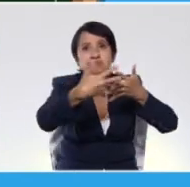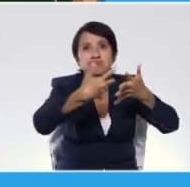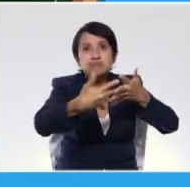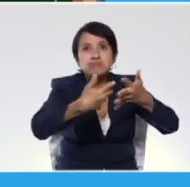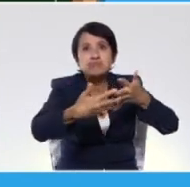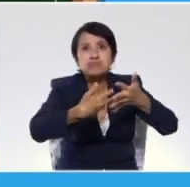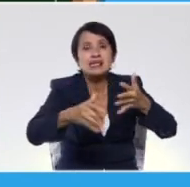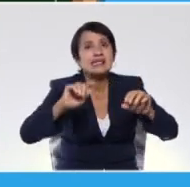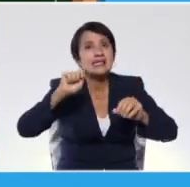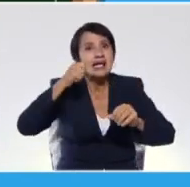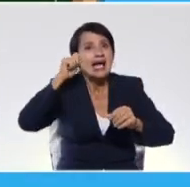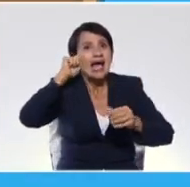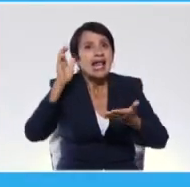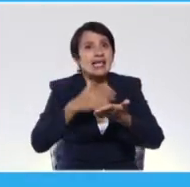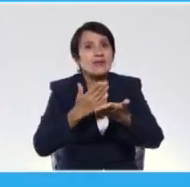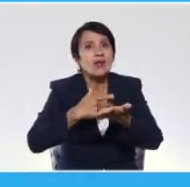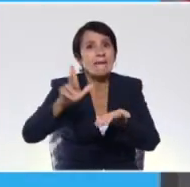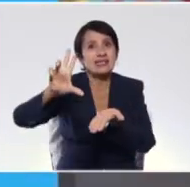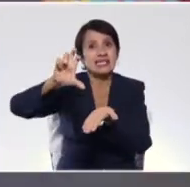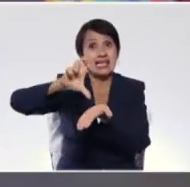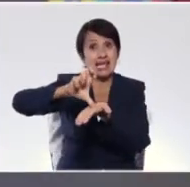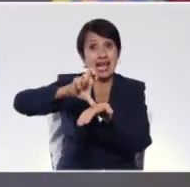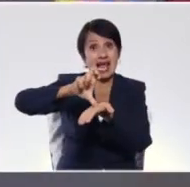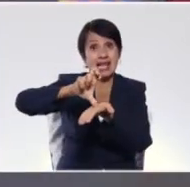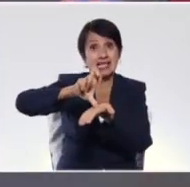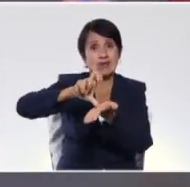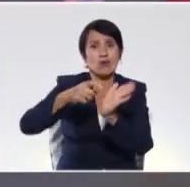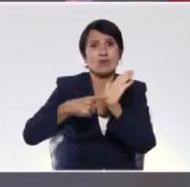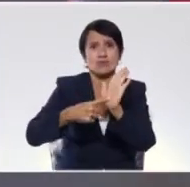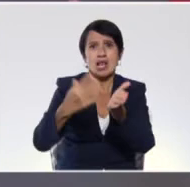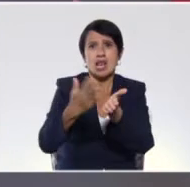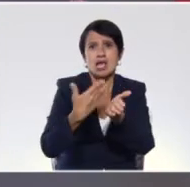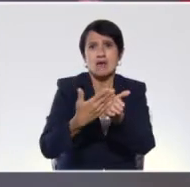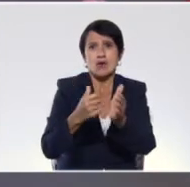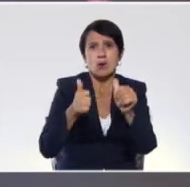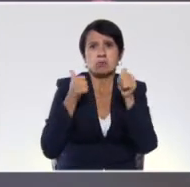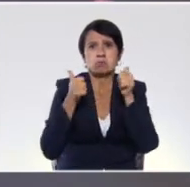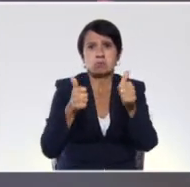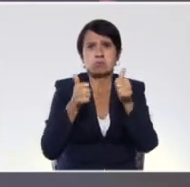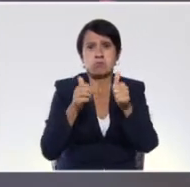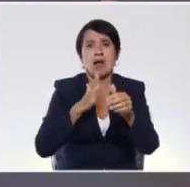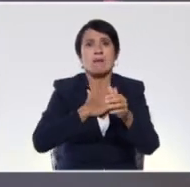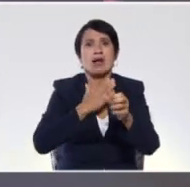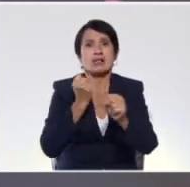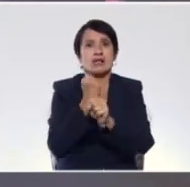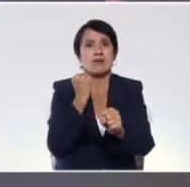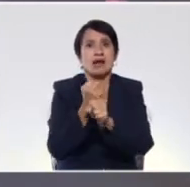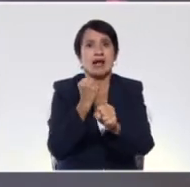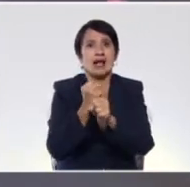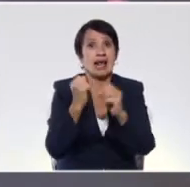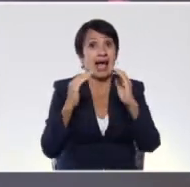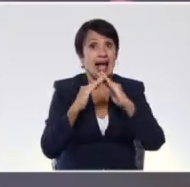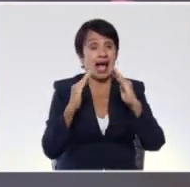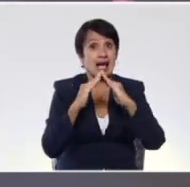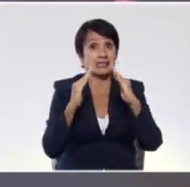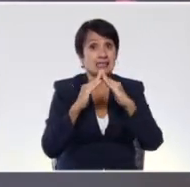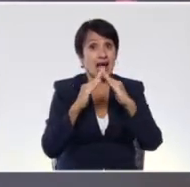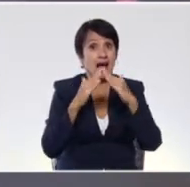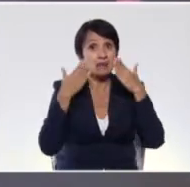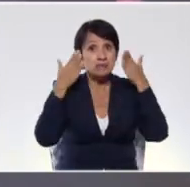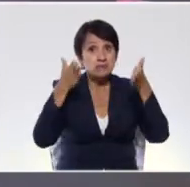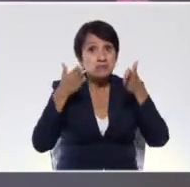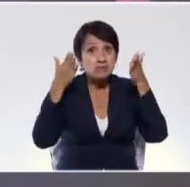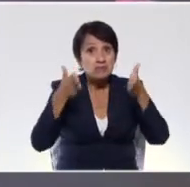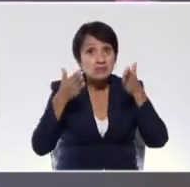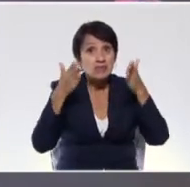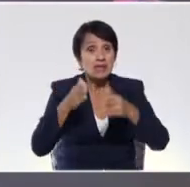nuestra colección bicentenaria tenemos textos hermosísimos para que puedan trabajarlos allá en casa, para que puedan orientar